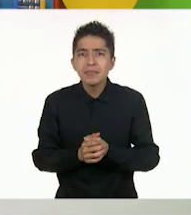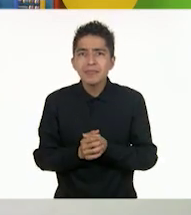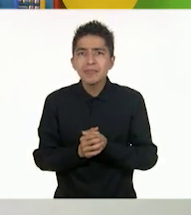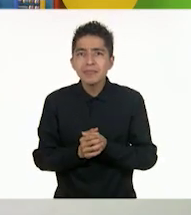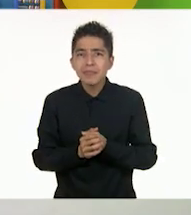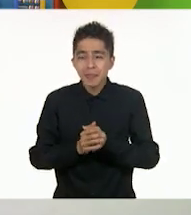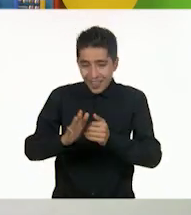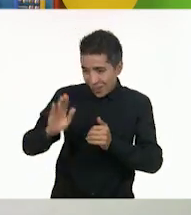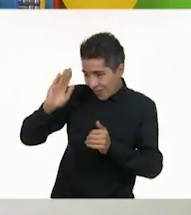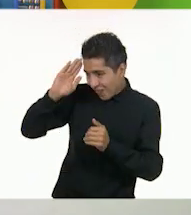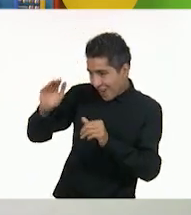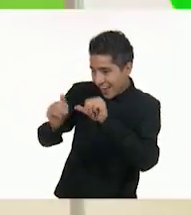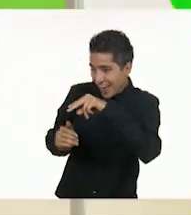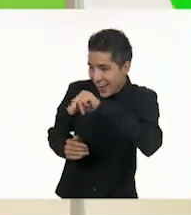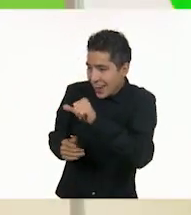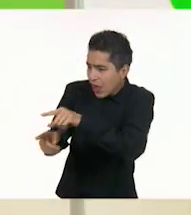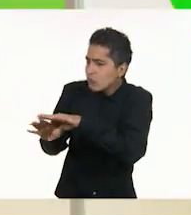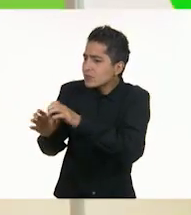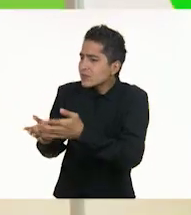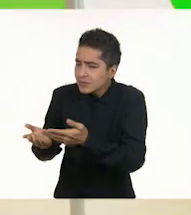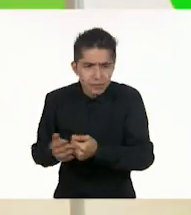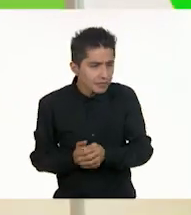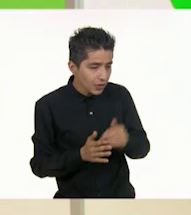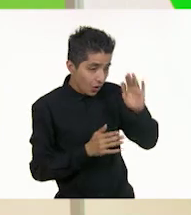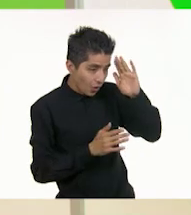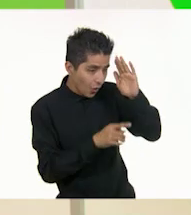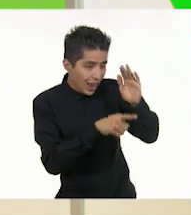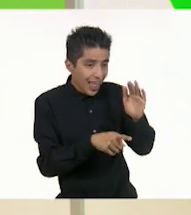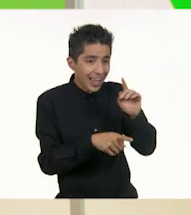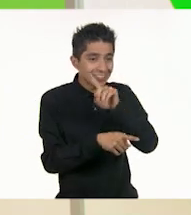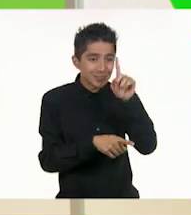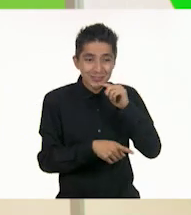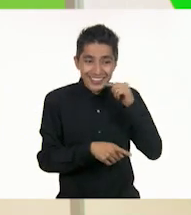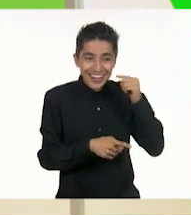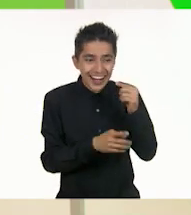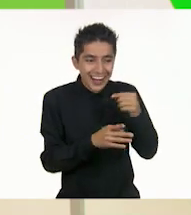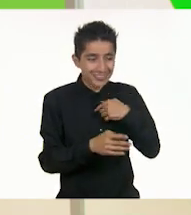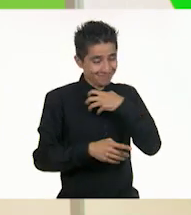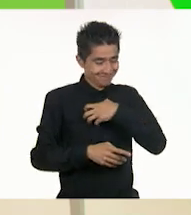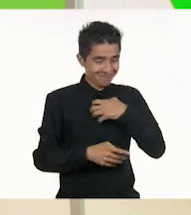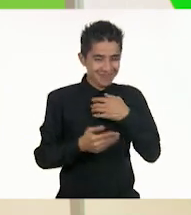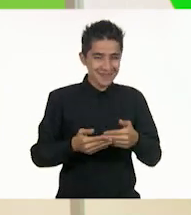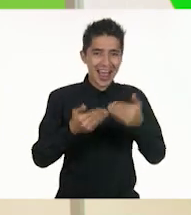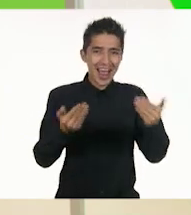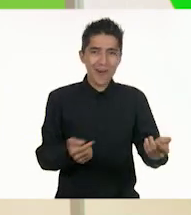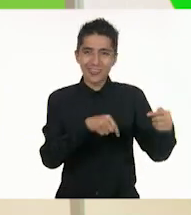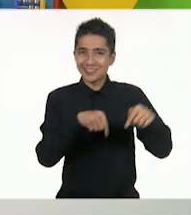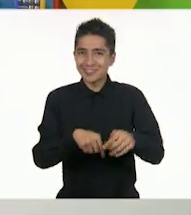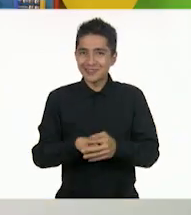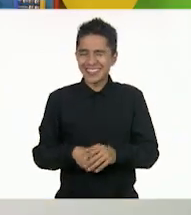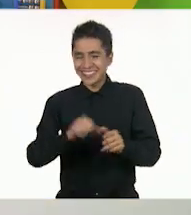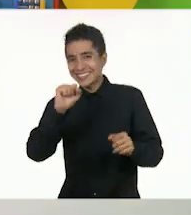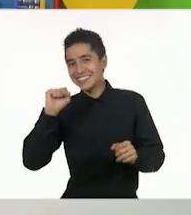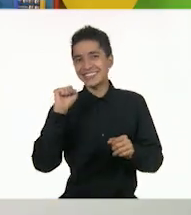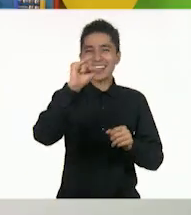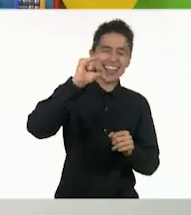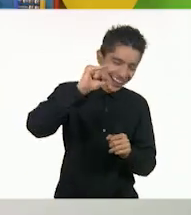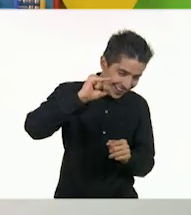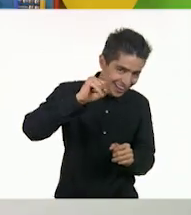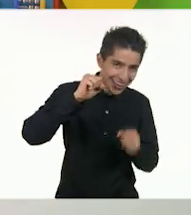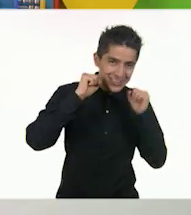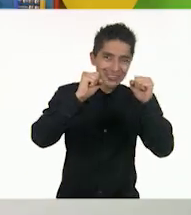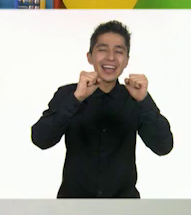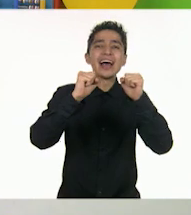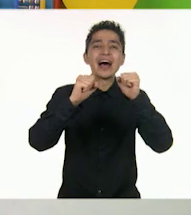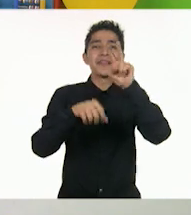¡Hola, Ana! ¿Cómo estás? Hola, Sohar. Muy contenta de estar con ustedes el día de hoy. ¡Sí! Yo también